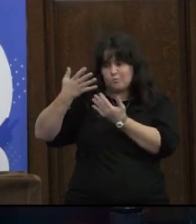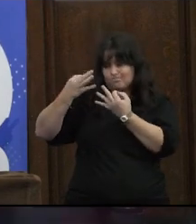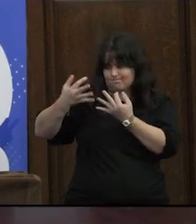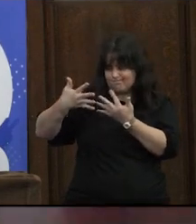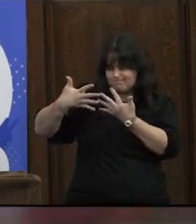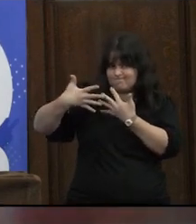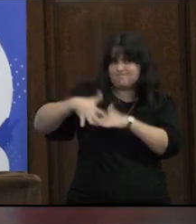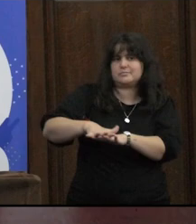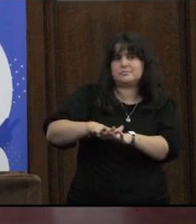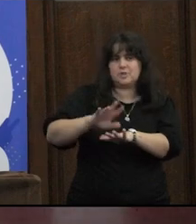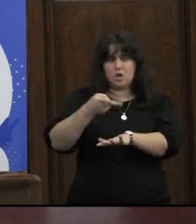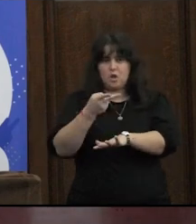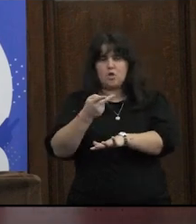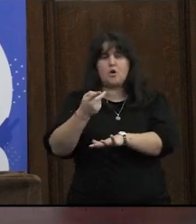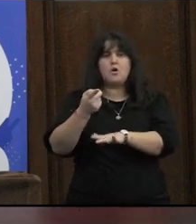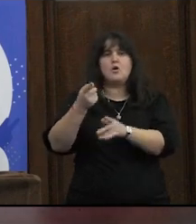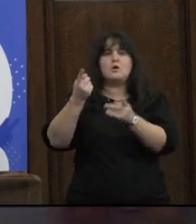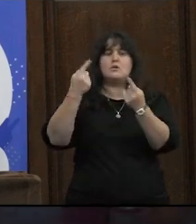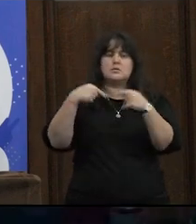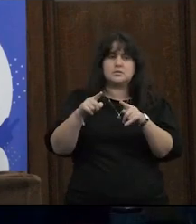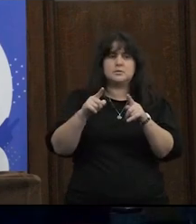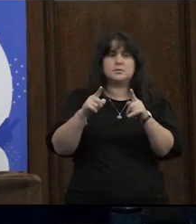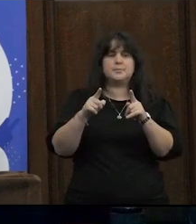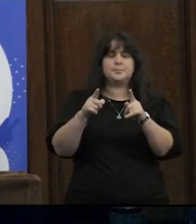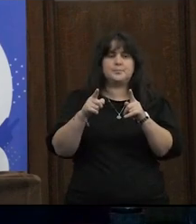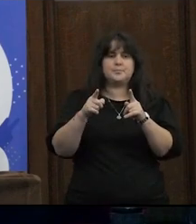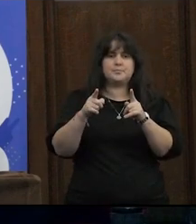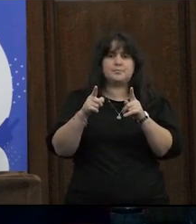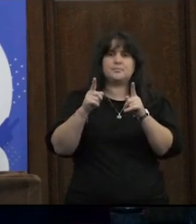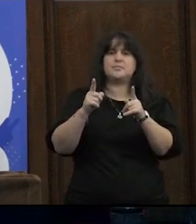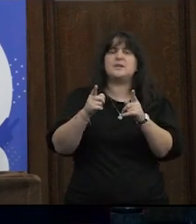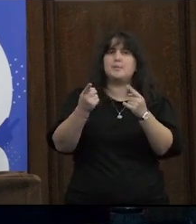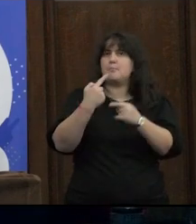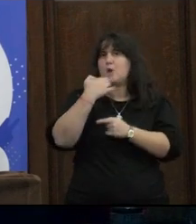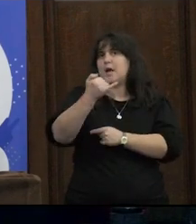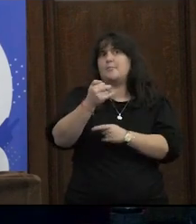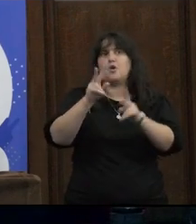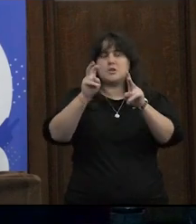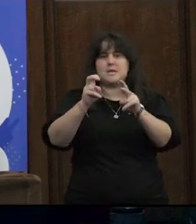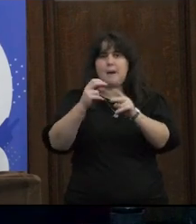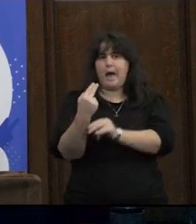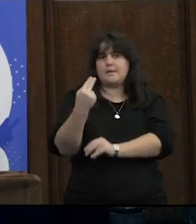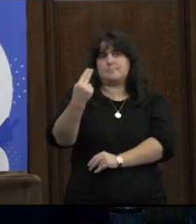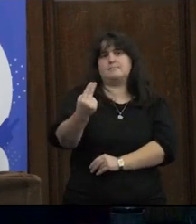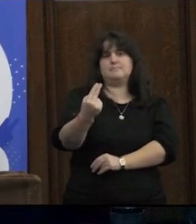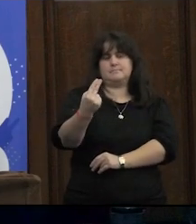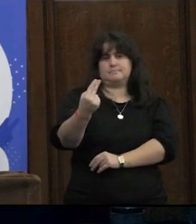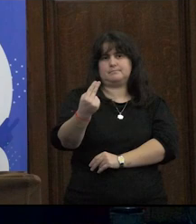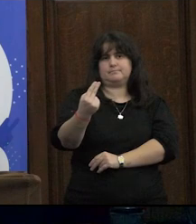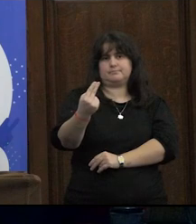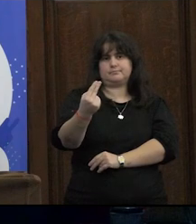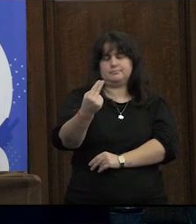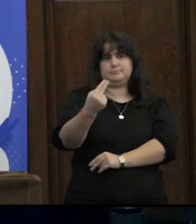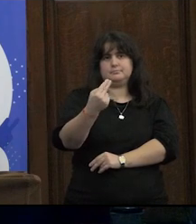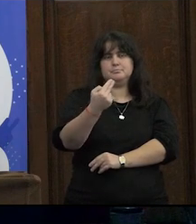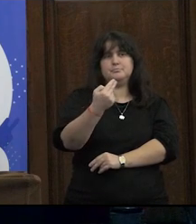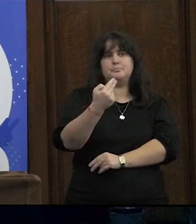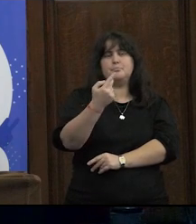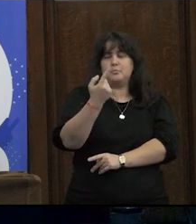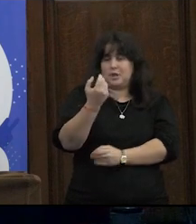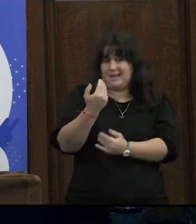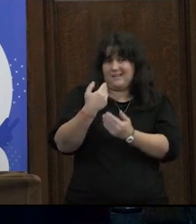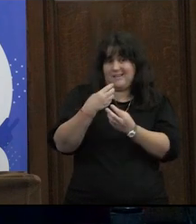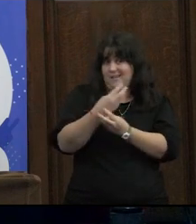y viene a discutir por ejemplo la cuestión del consentimiento ¿no? porque